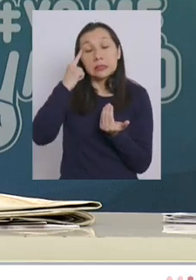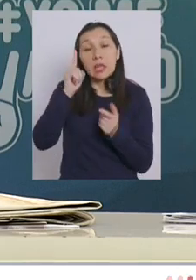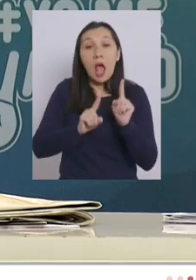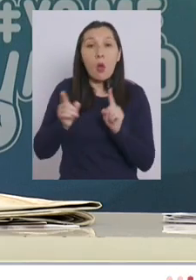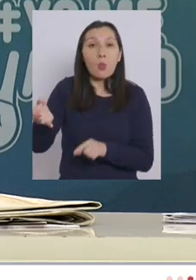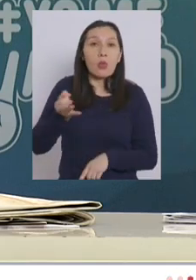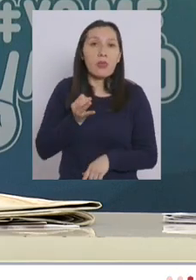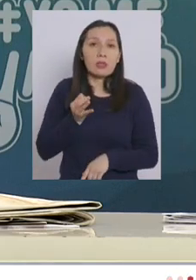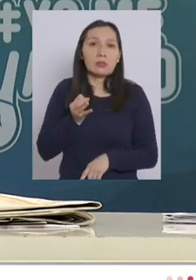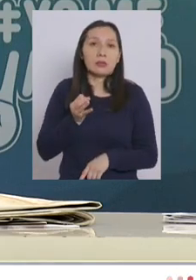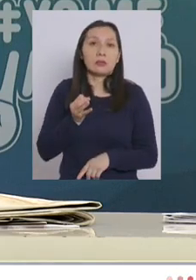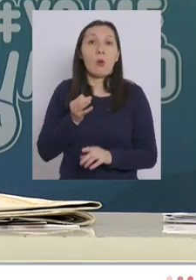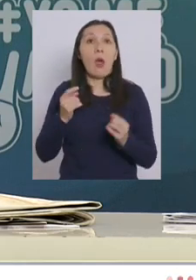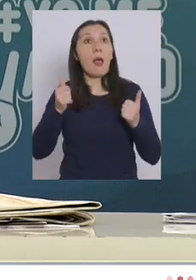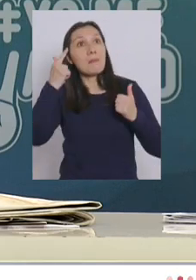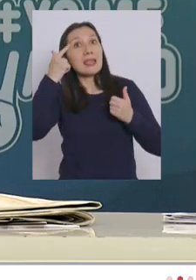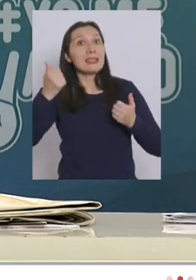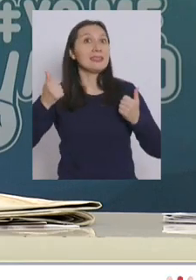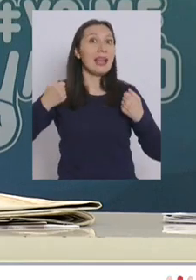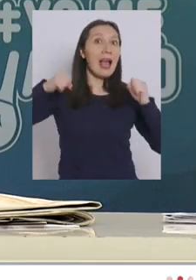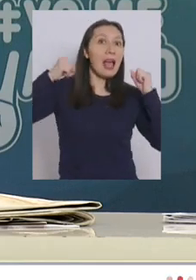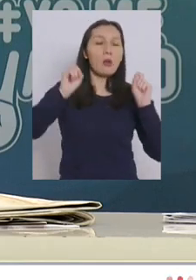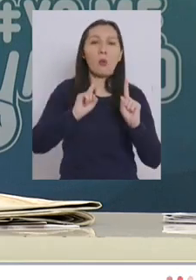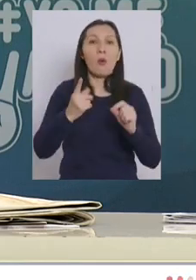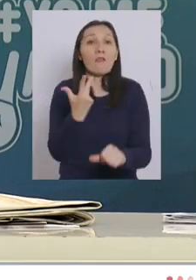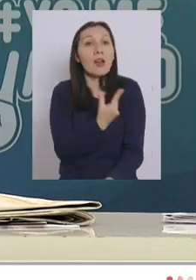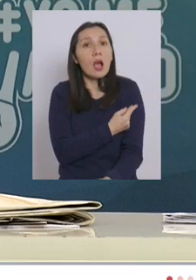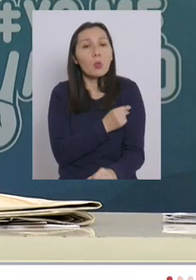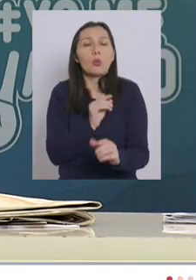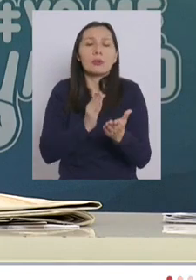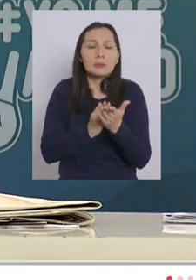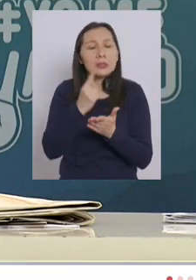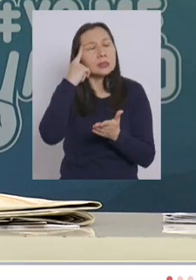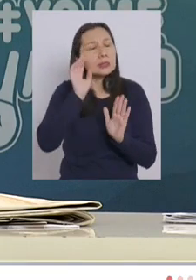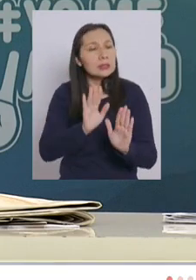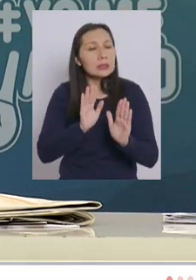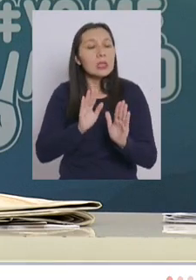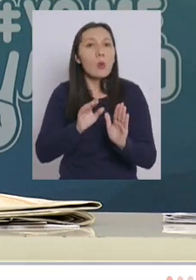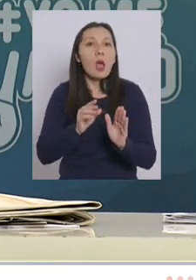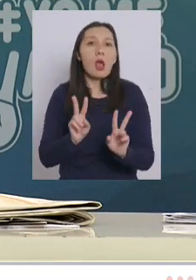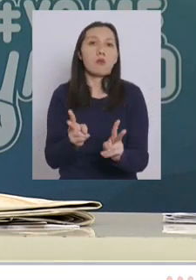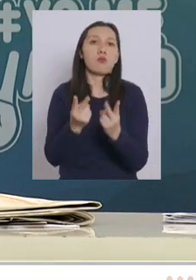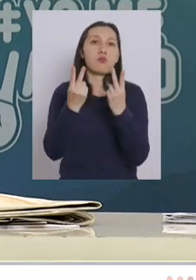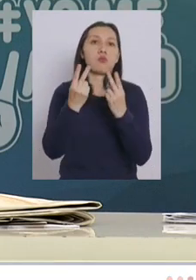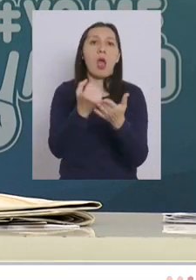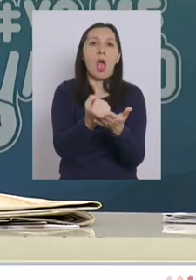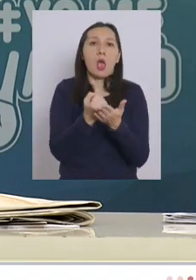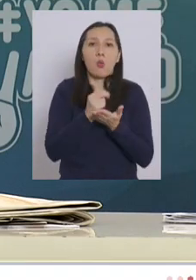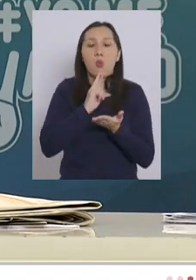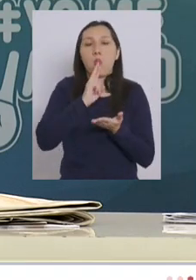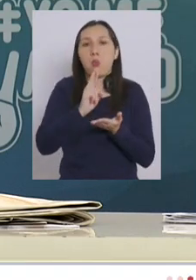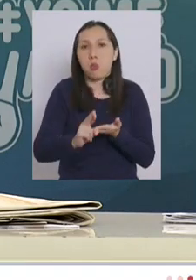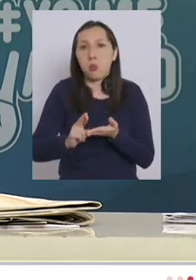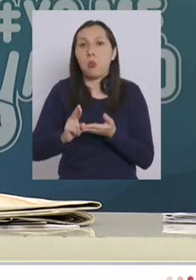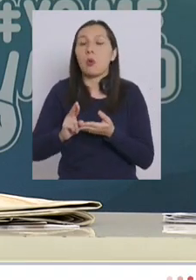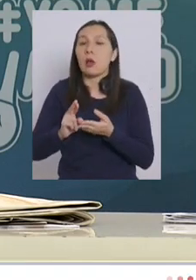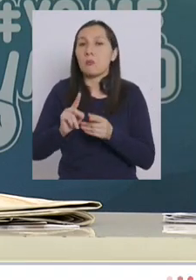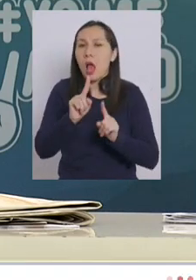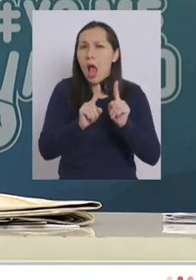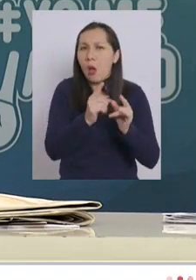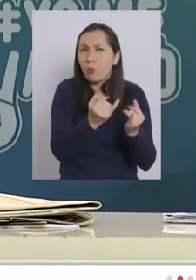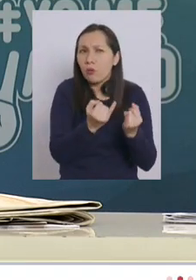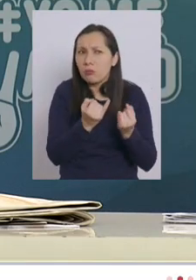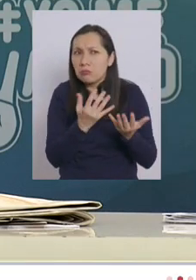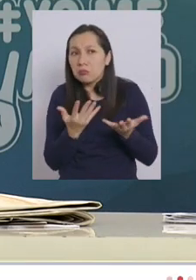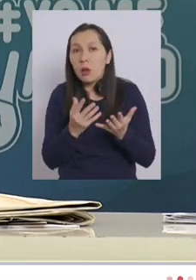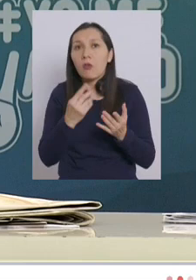algunos dicen que eso es exitismo de que la vacuna finalmente comience a dar un resultado y ya hay algunos indicios